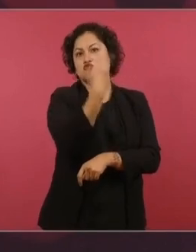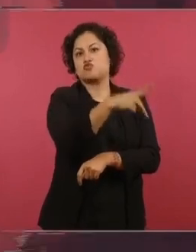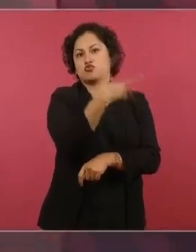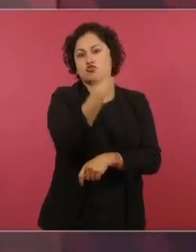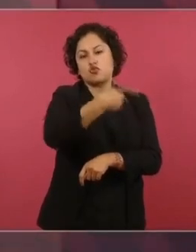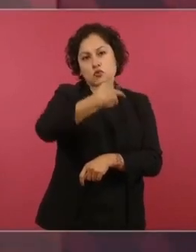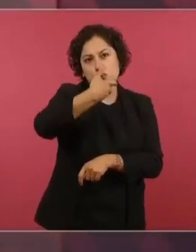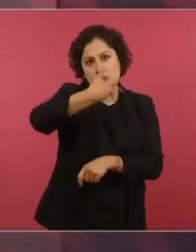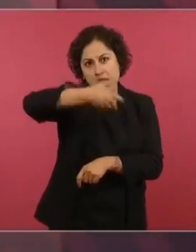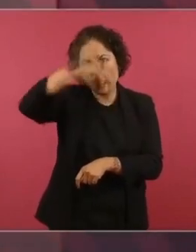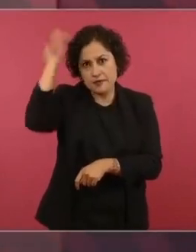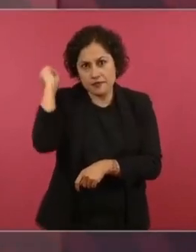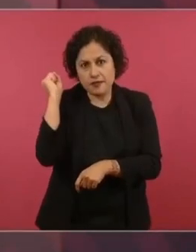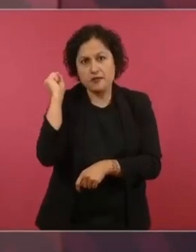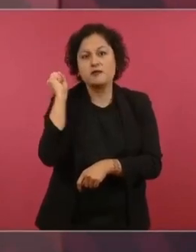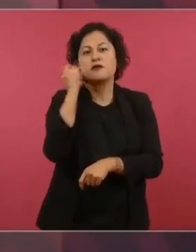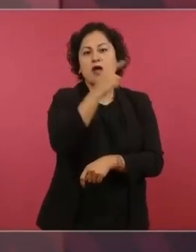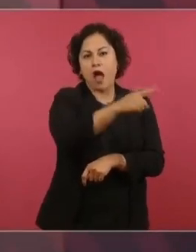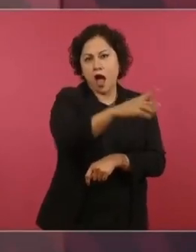de juzgado en juzgado.